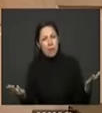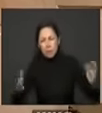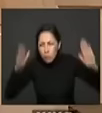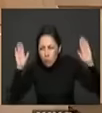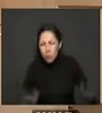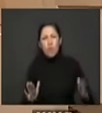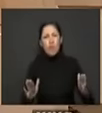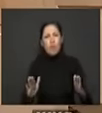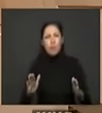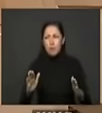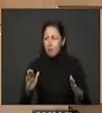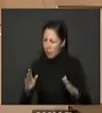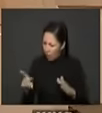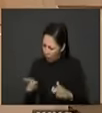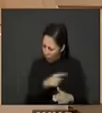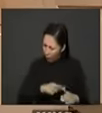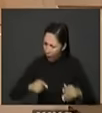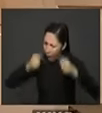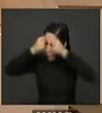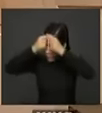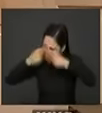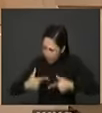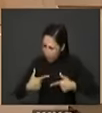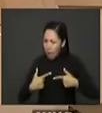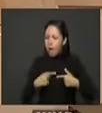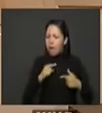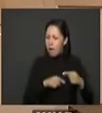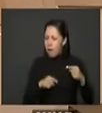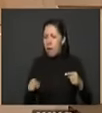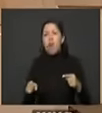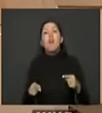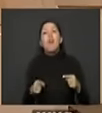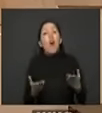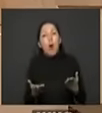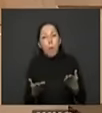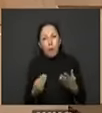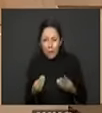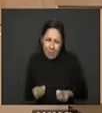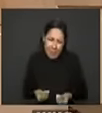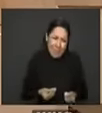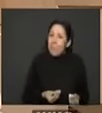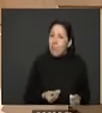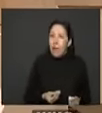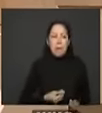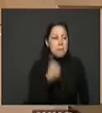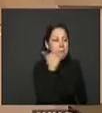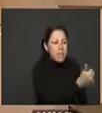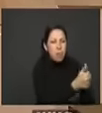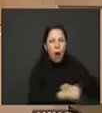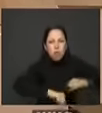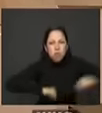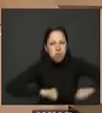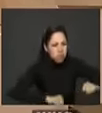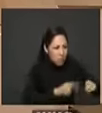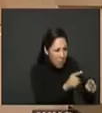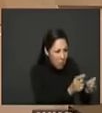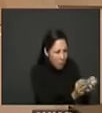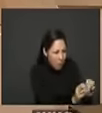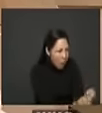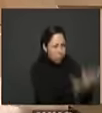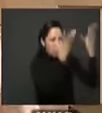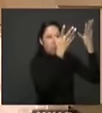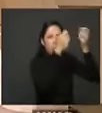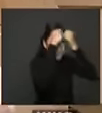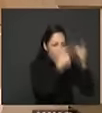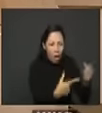instituciones estatales solo se pueden construir con la gente de las regiones y si se demora más